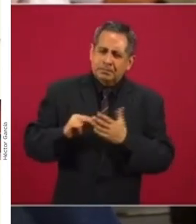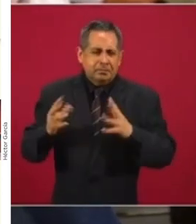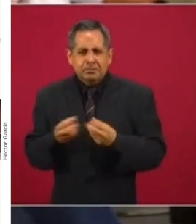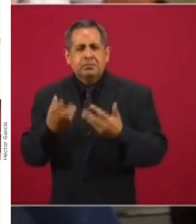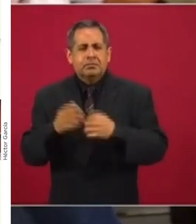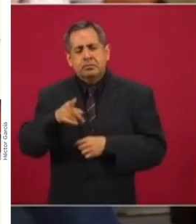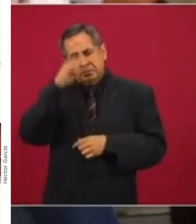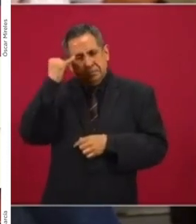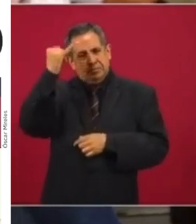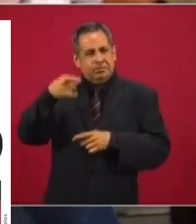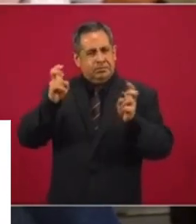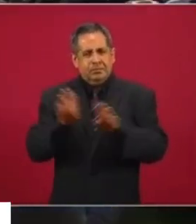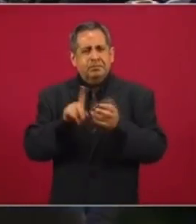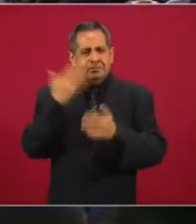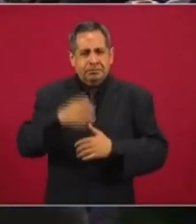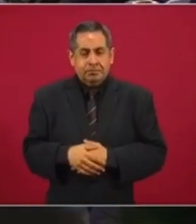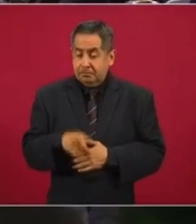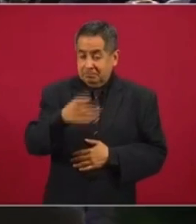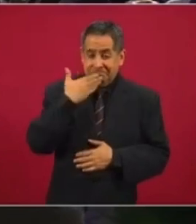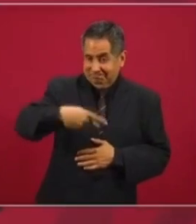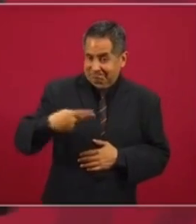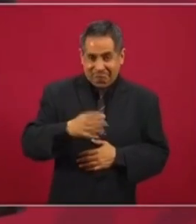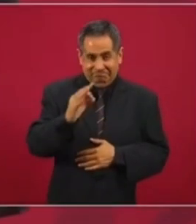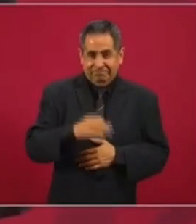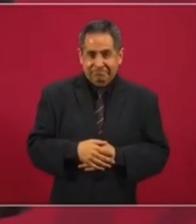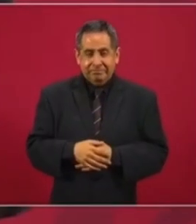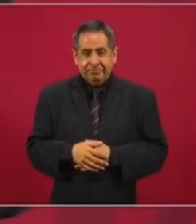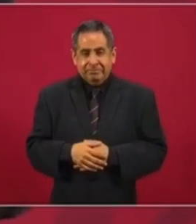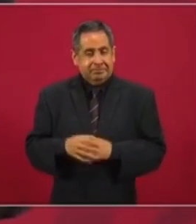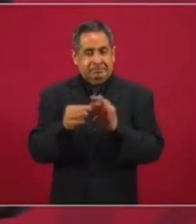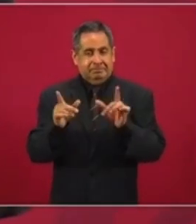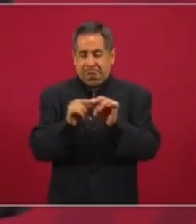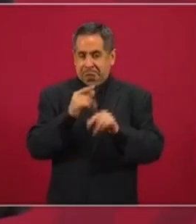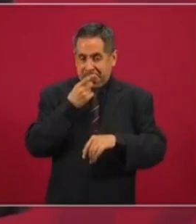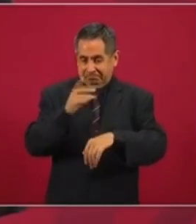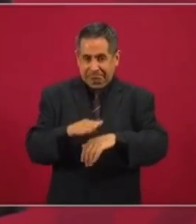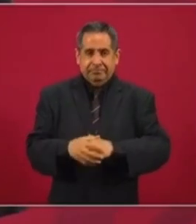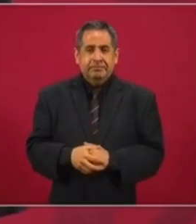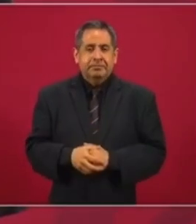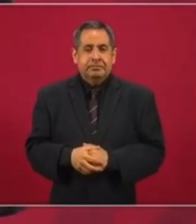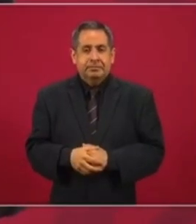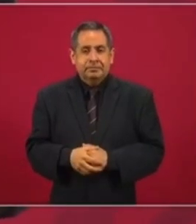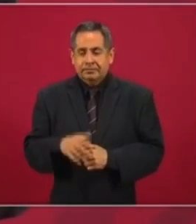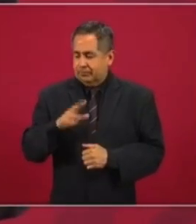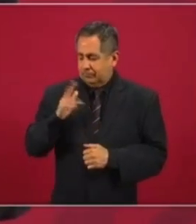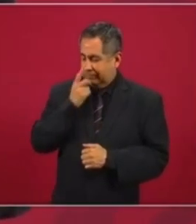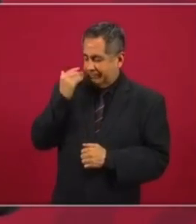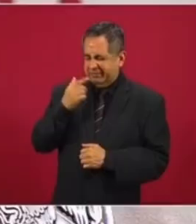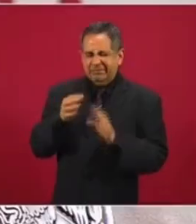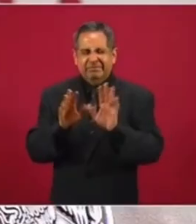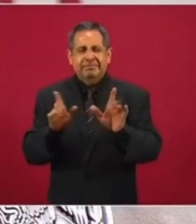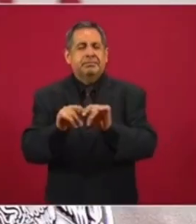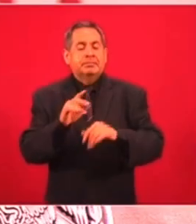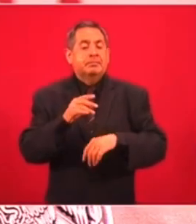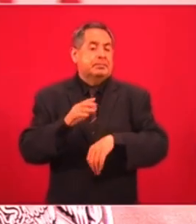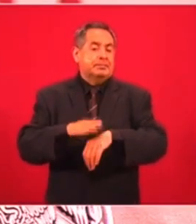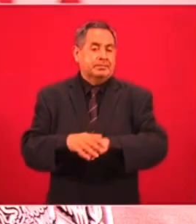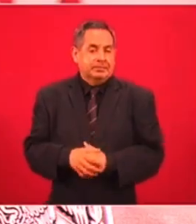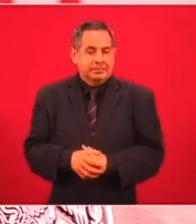firmas y qué expectativas tiene sobre el tema. Sí, esa es buenísima porque ya no voy a decir lo que dije la vez pasada. Bueno, voy a decir que es